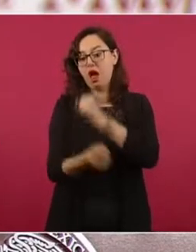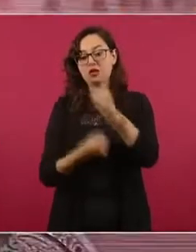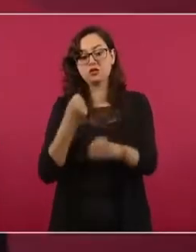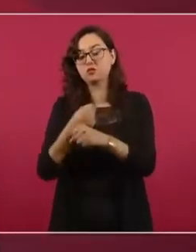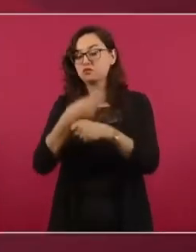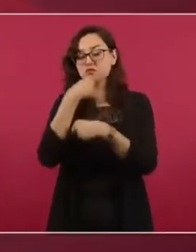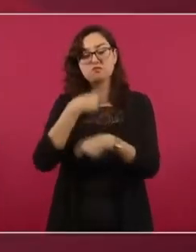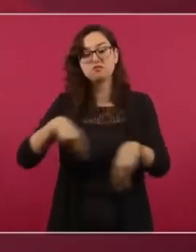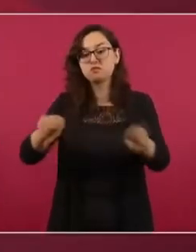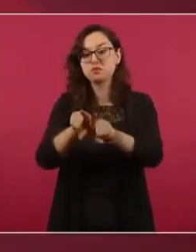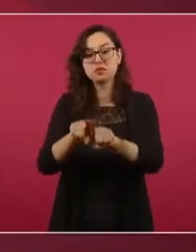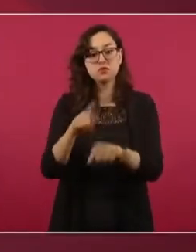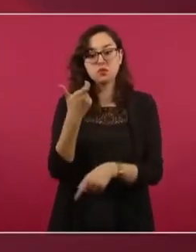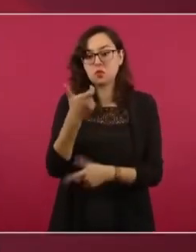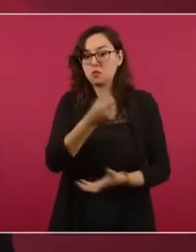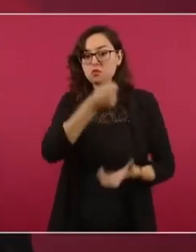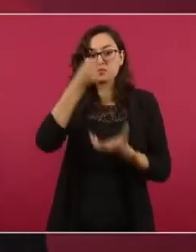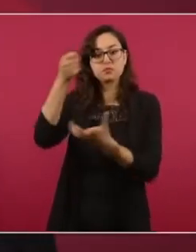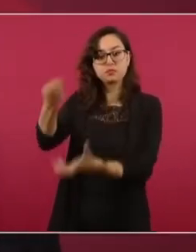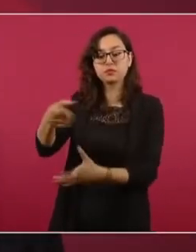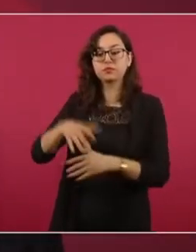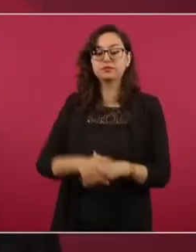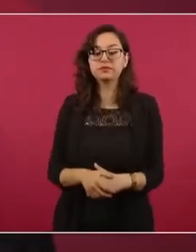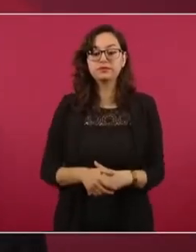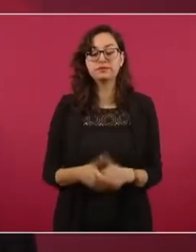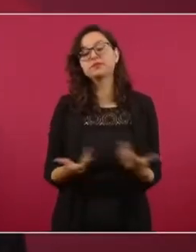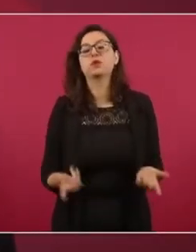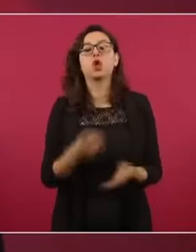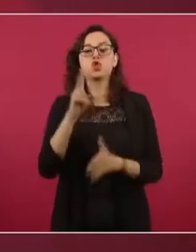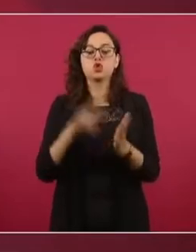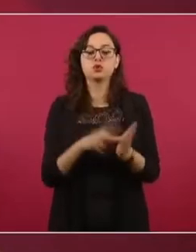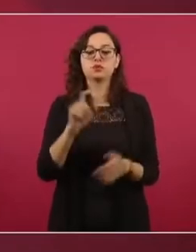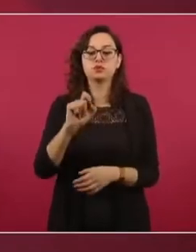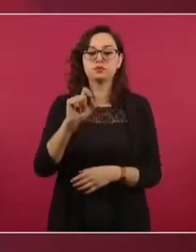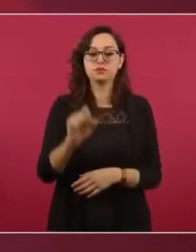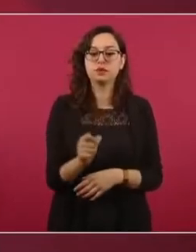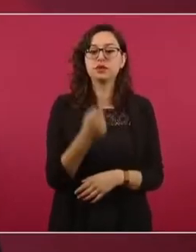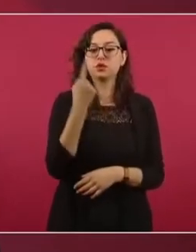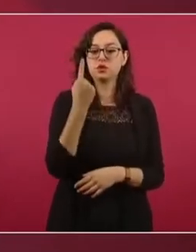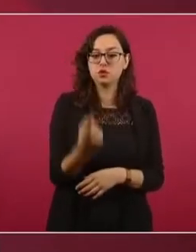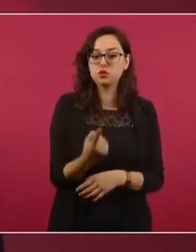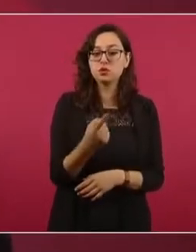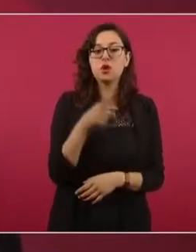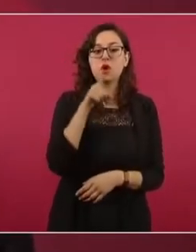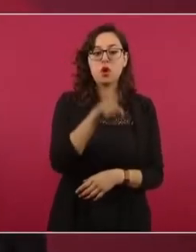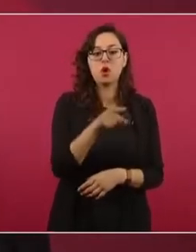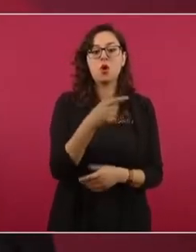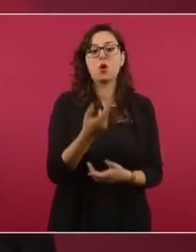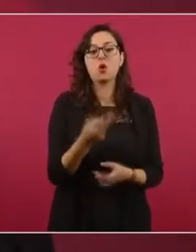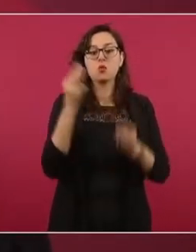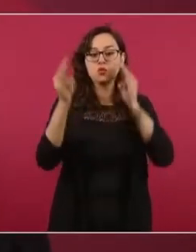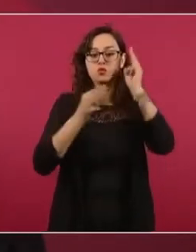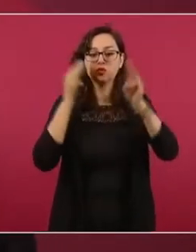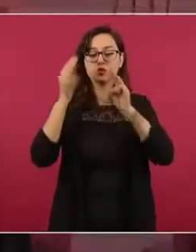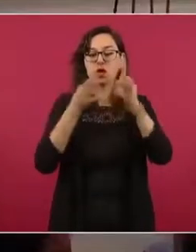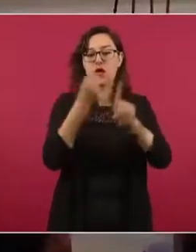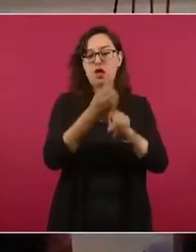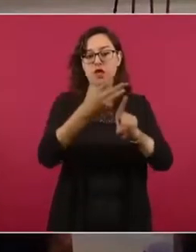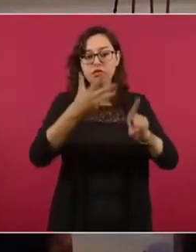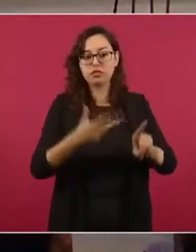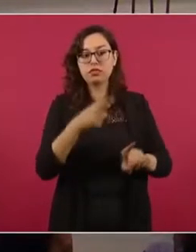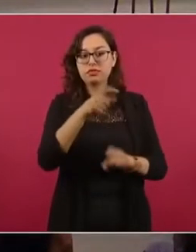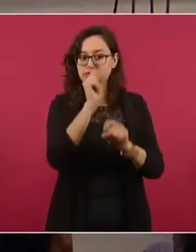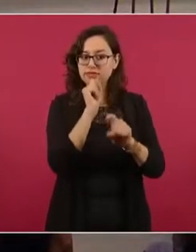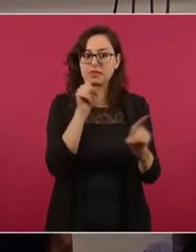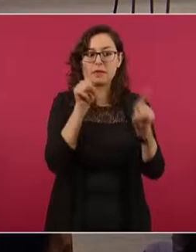En 2021, el Museo de Antropología recibió un presupuesto histórico para realizar tareas como el dictamen